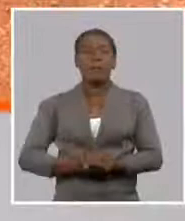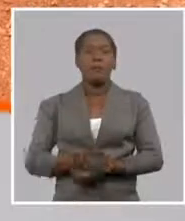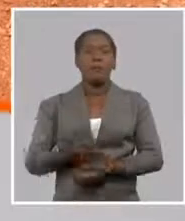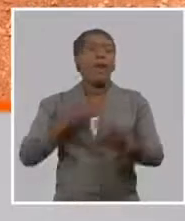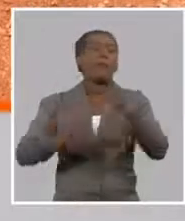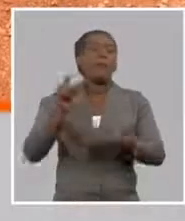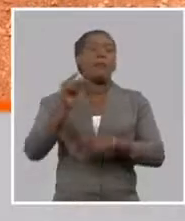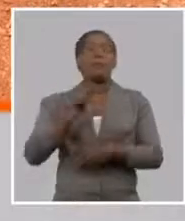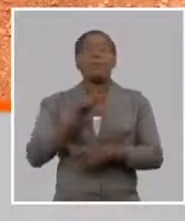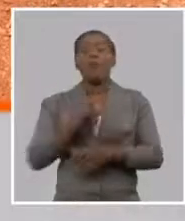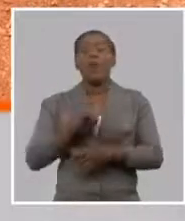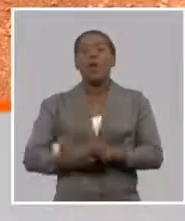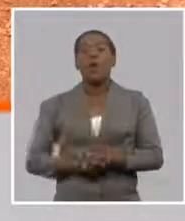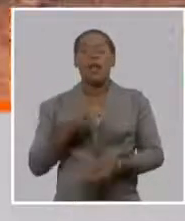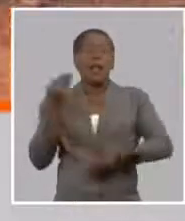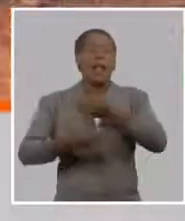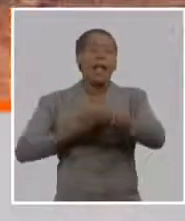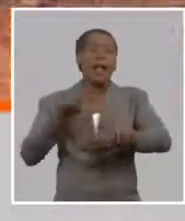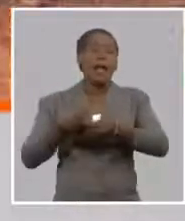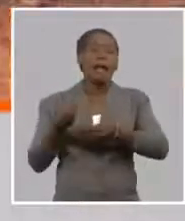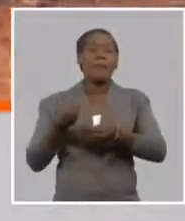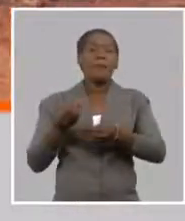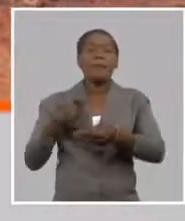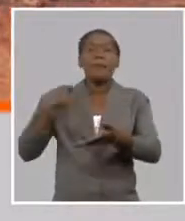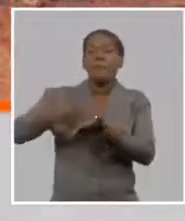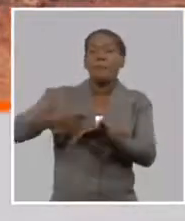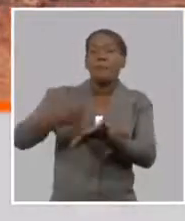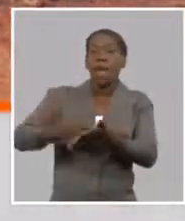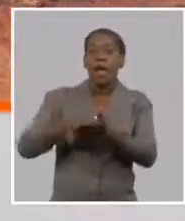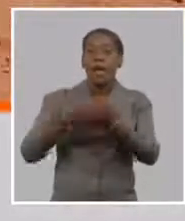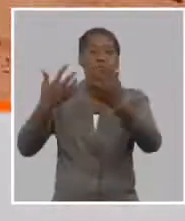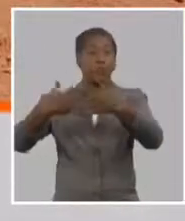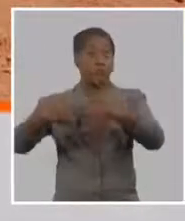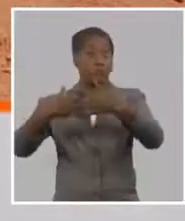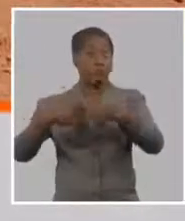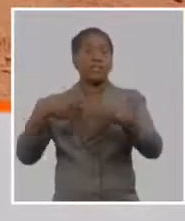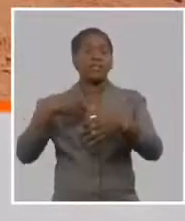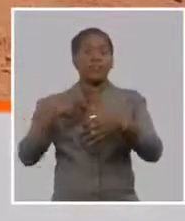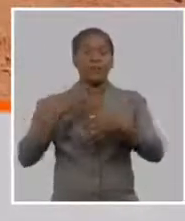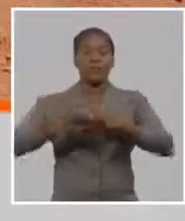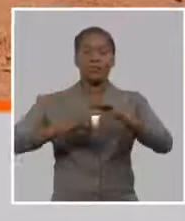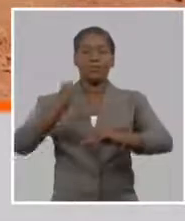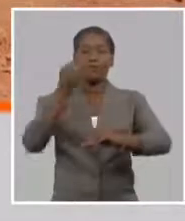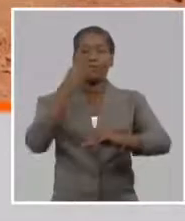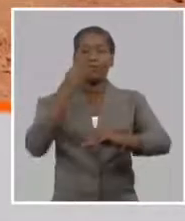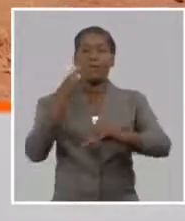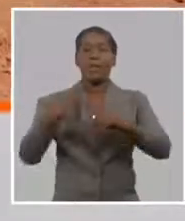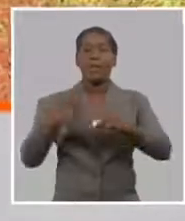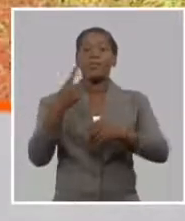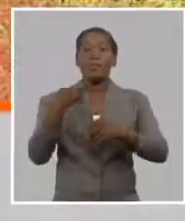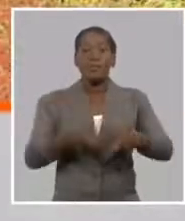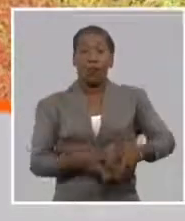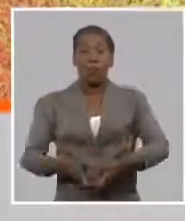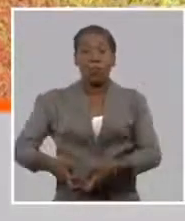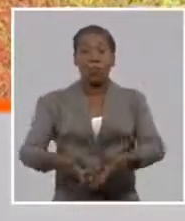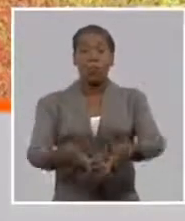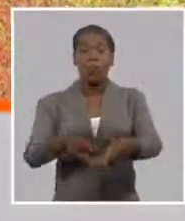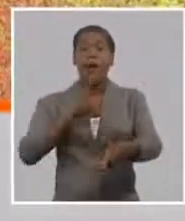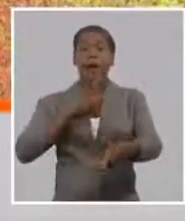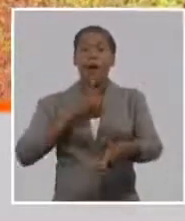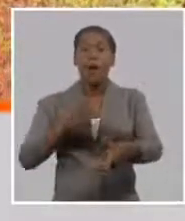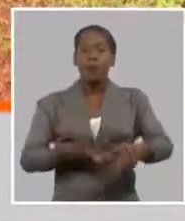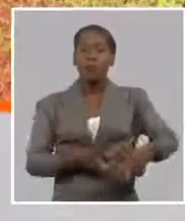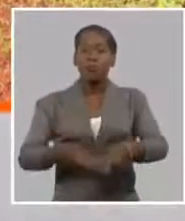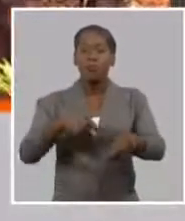agua, de la electricidad y nosotros tenemos que enfrentar el análisis de la solicitud estimando un nivel de gasto que el productor nos tiene que